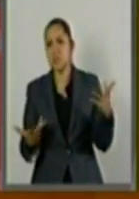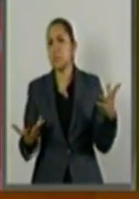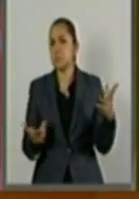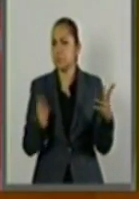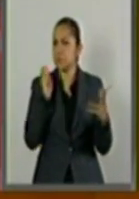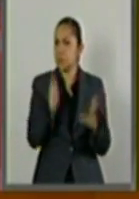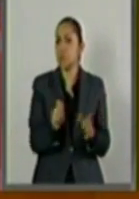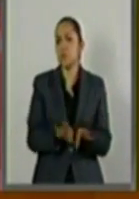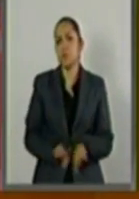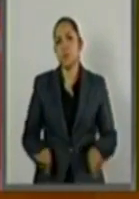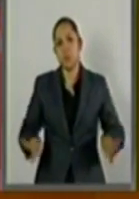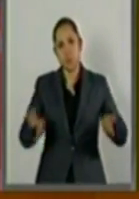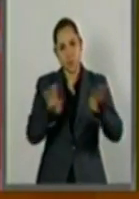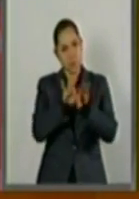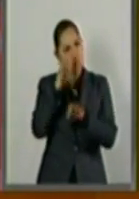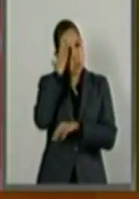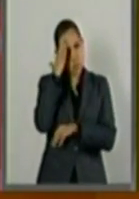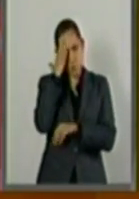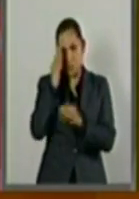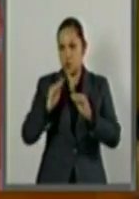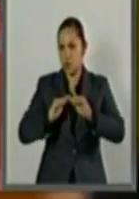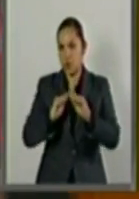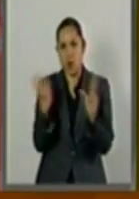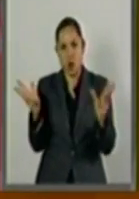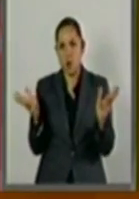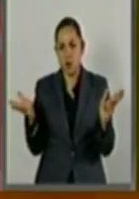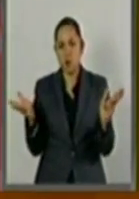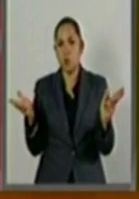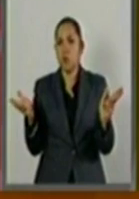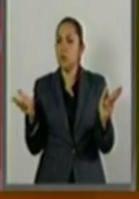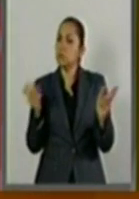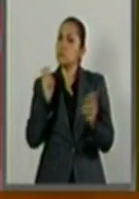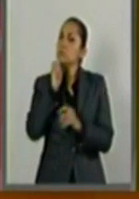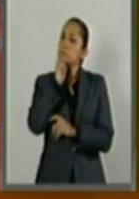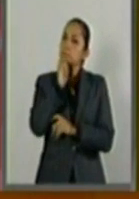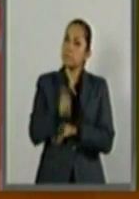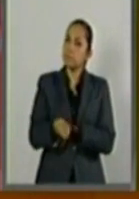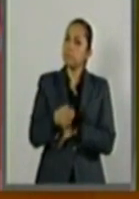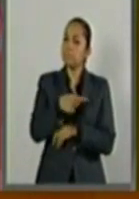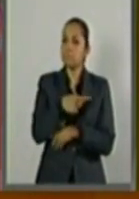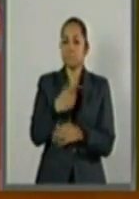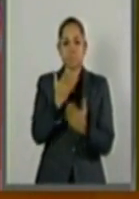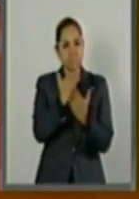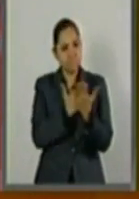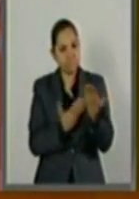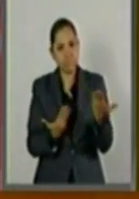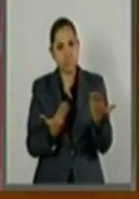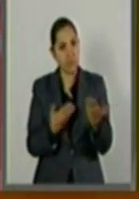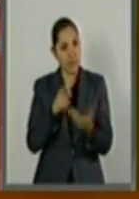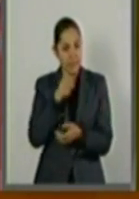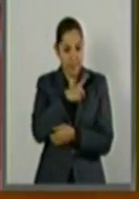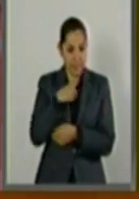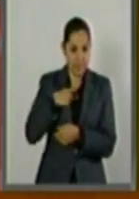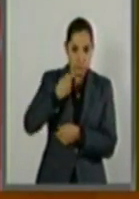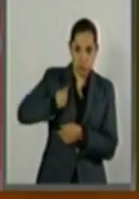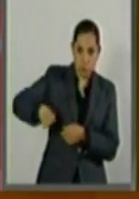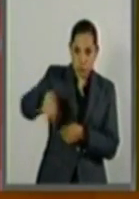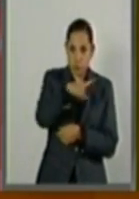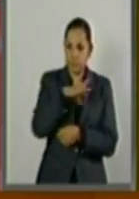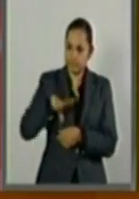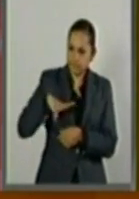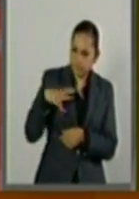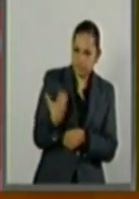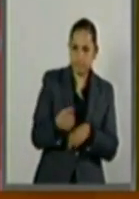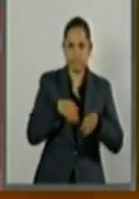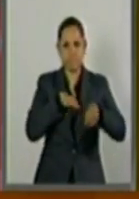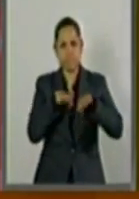extraordinaria importancia. Ha significado un esfuerzo sin exclusión de todos los partidos